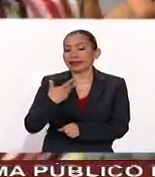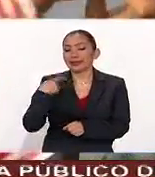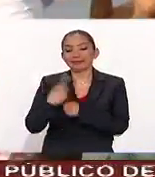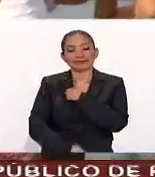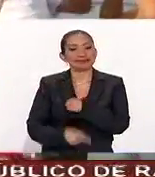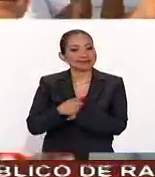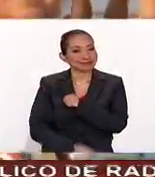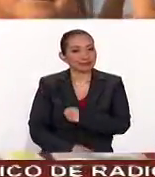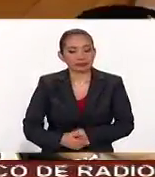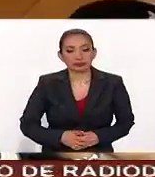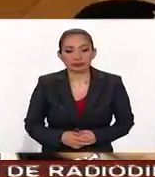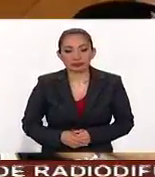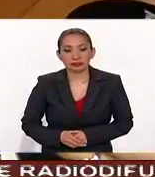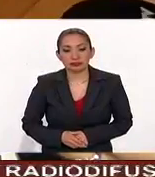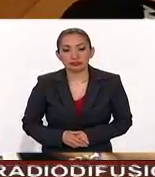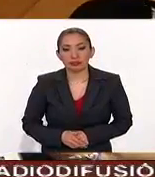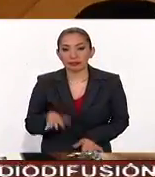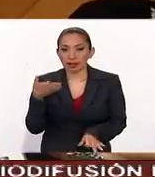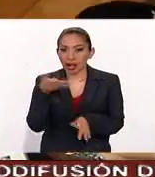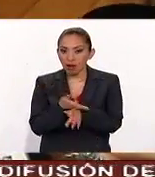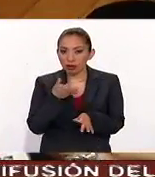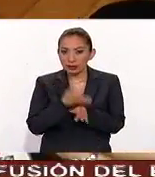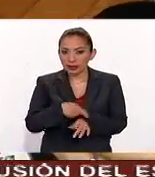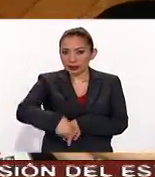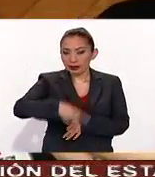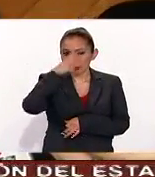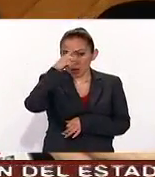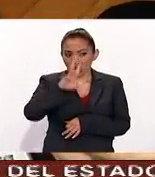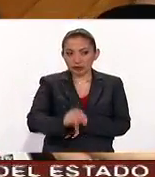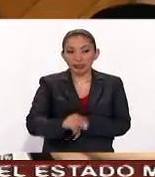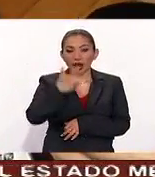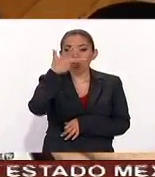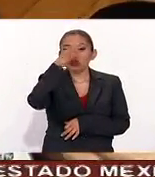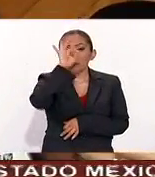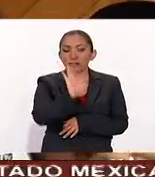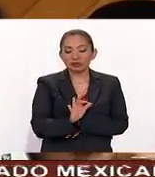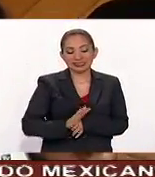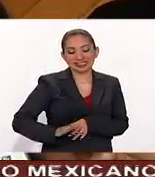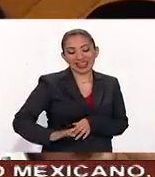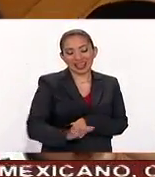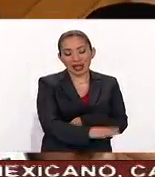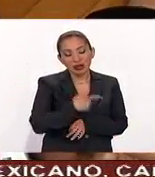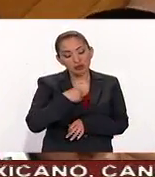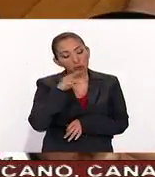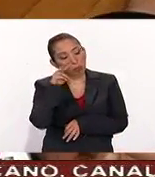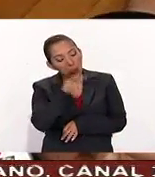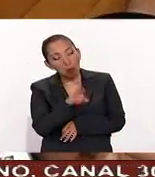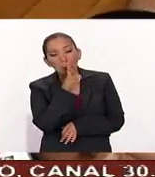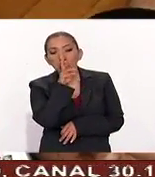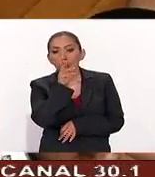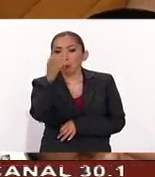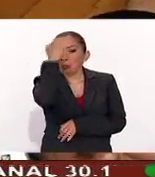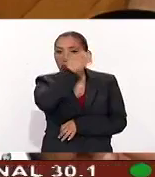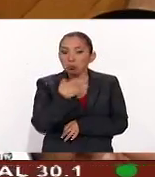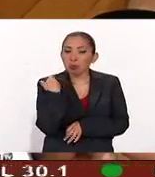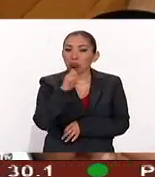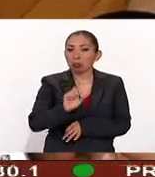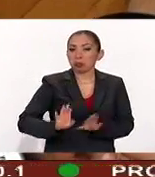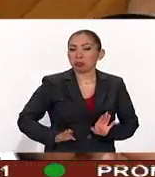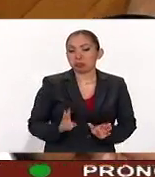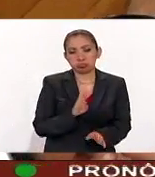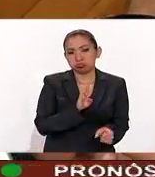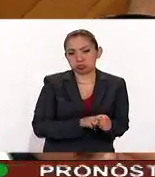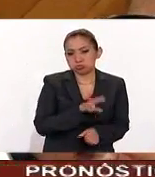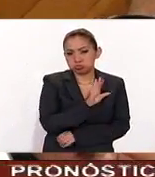afectaciones. Actualmente, en México, el 88% ha resultado con una evaluación de carácter